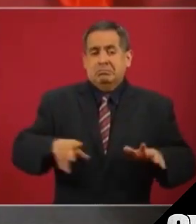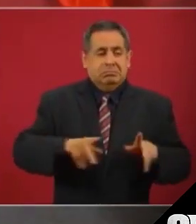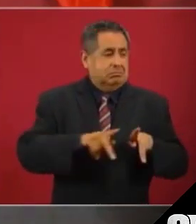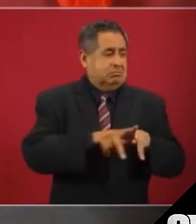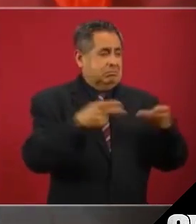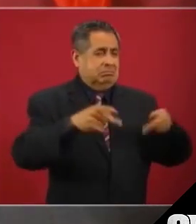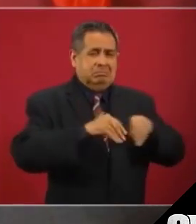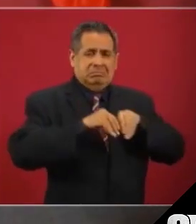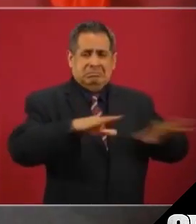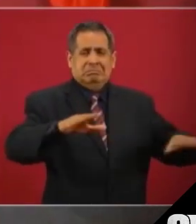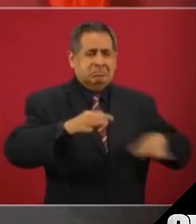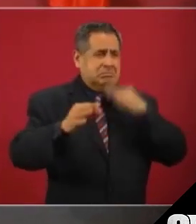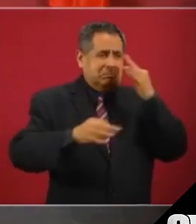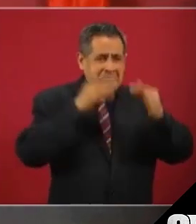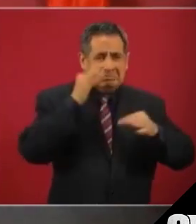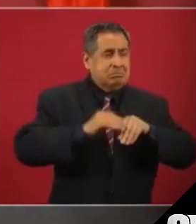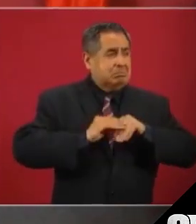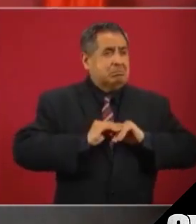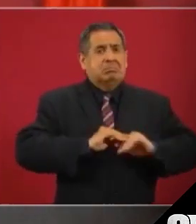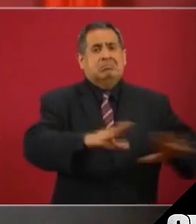medios de información.